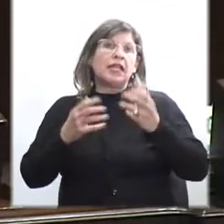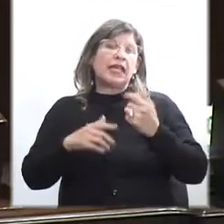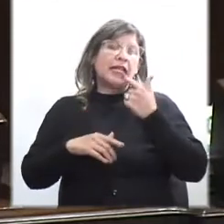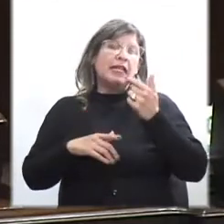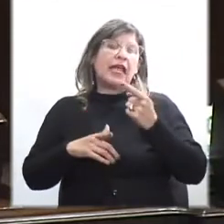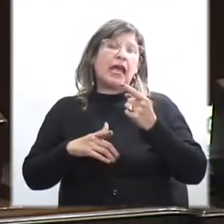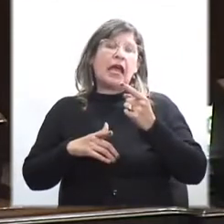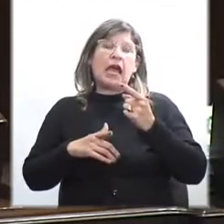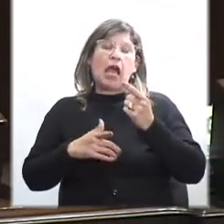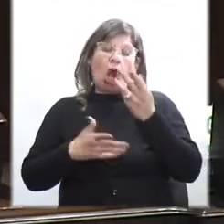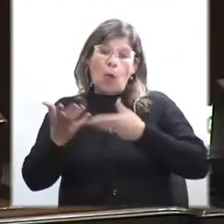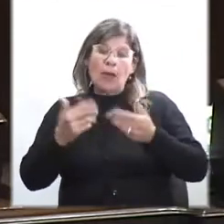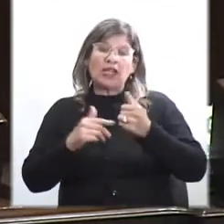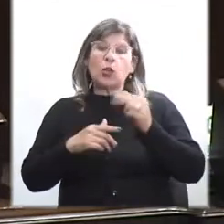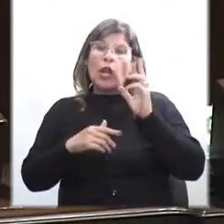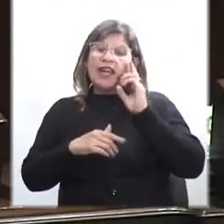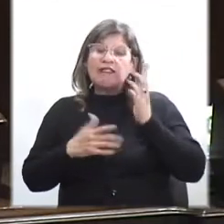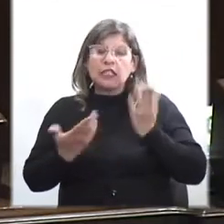compartir una reflexión.